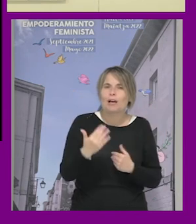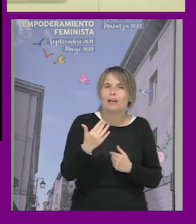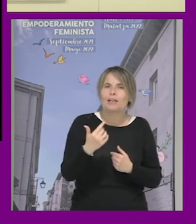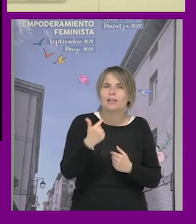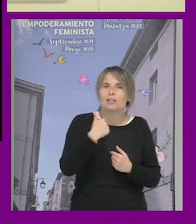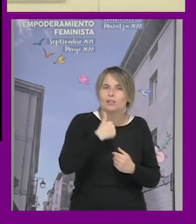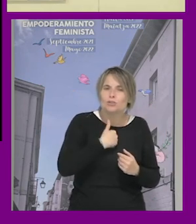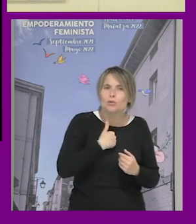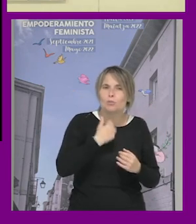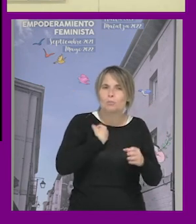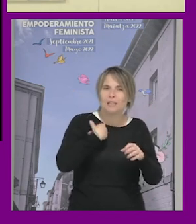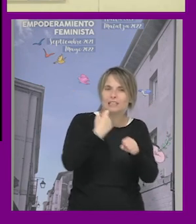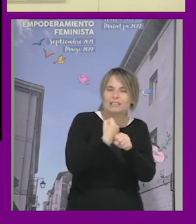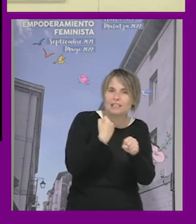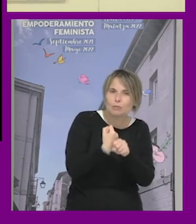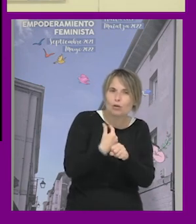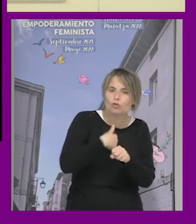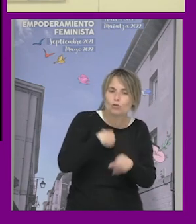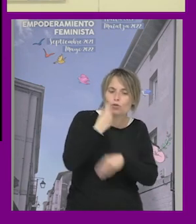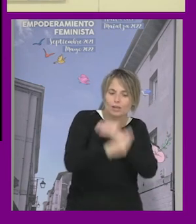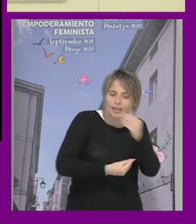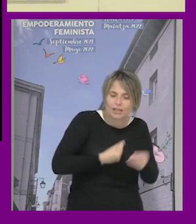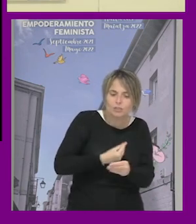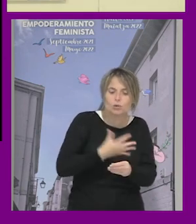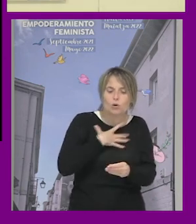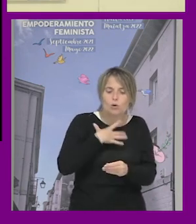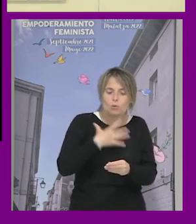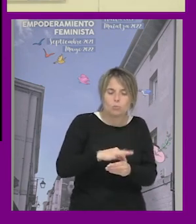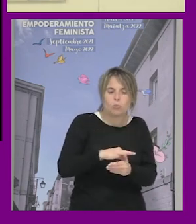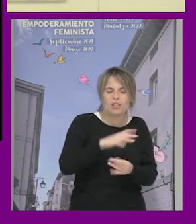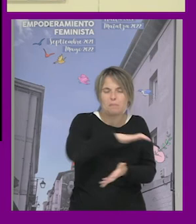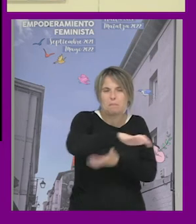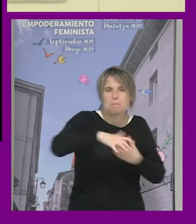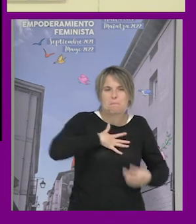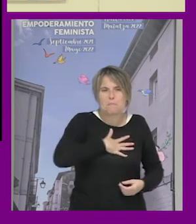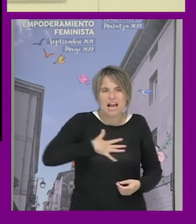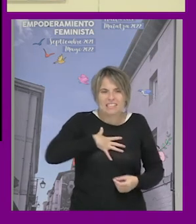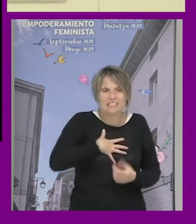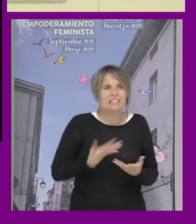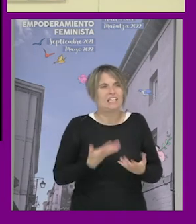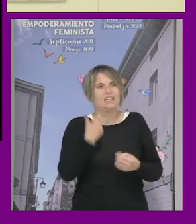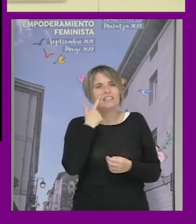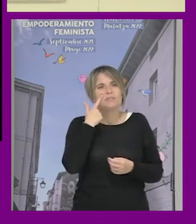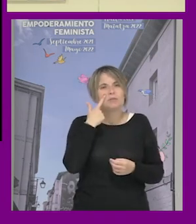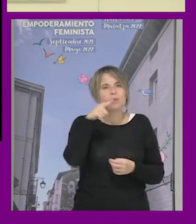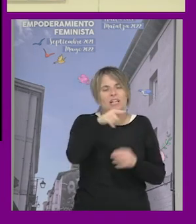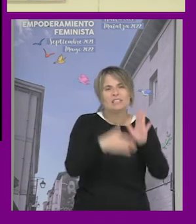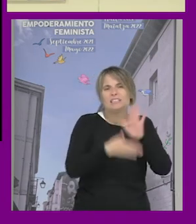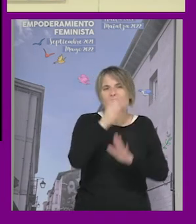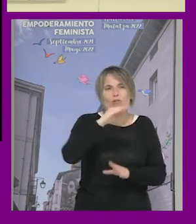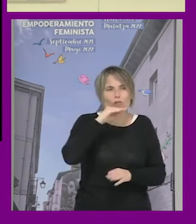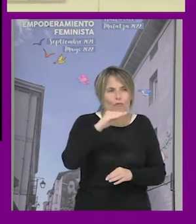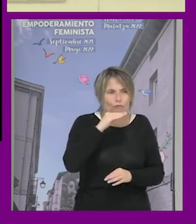desde que estoy haciendo que he hecho yo que puede haber provocado este nivel de malestar desde dónde ese chaval se ha agarrado